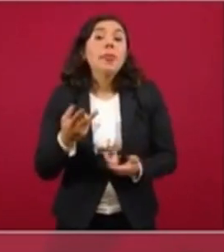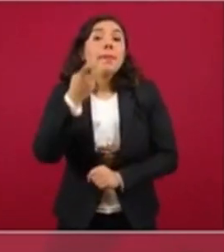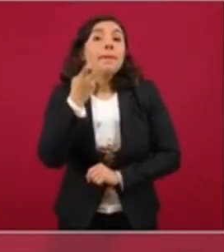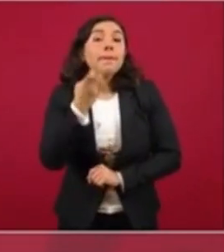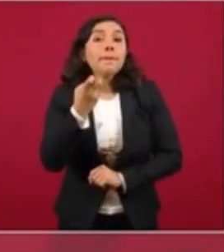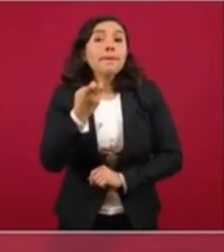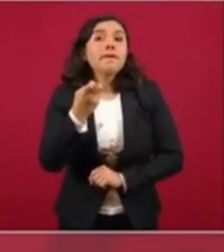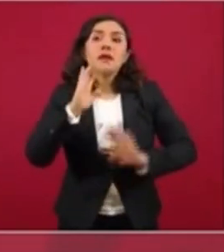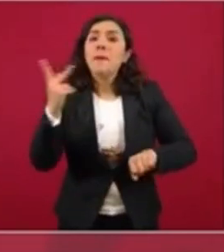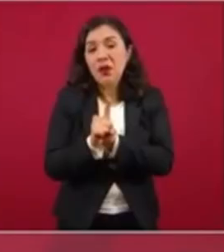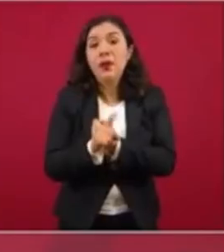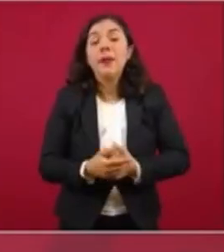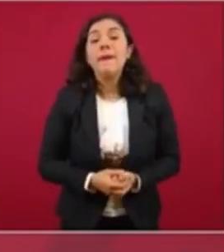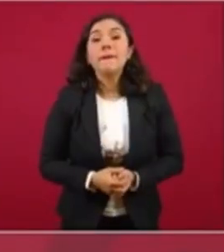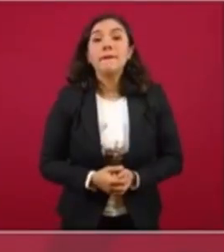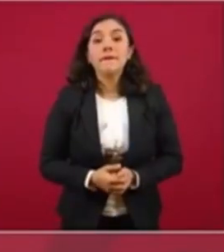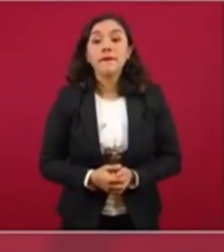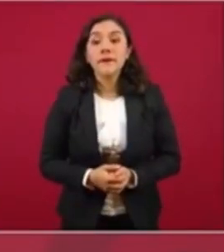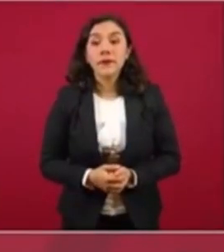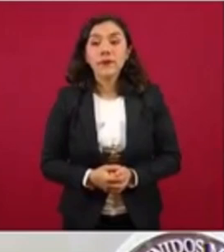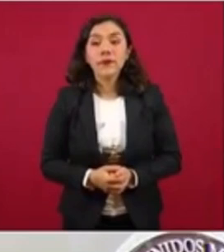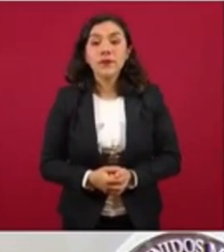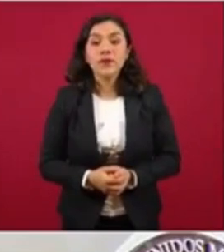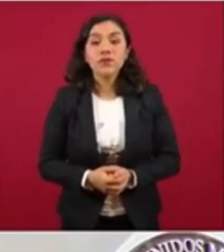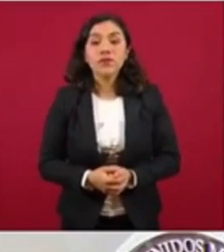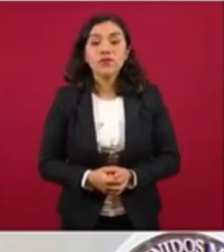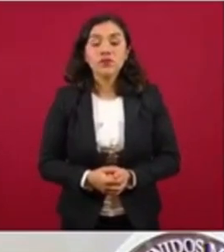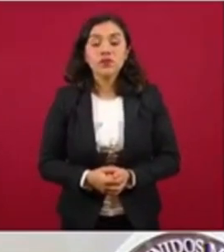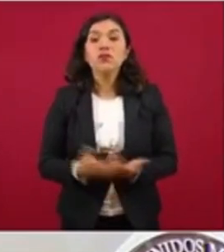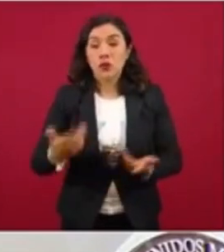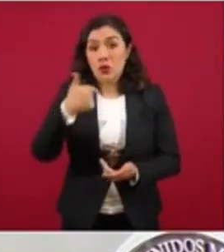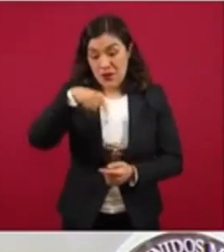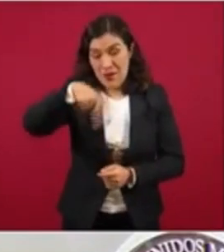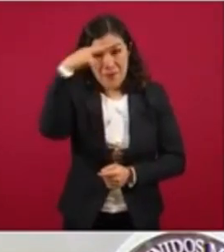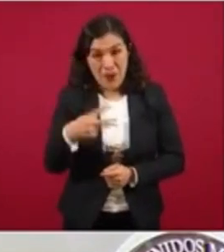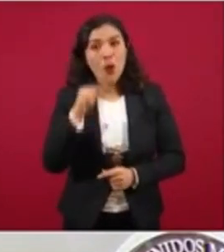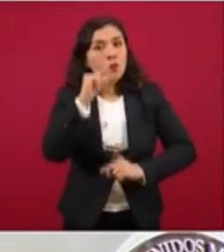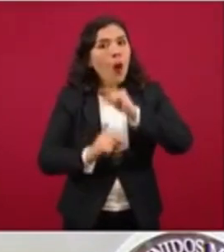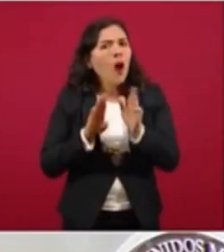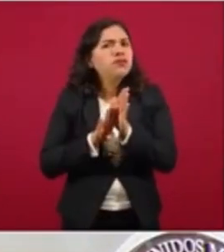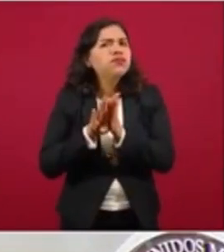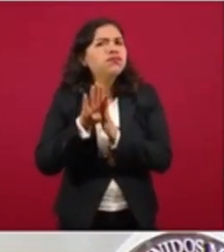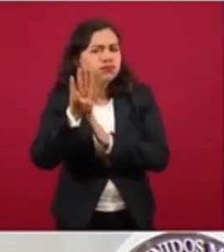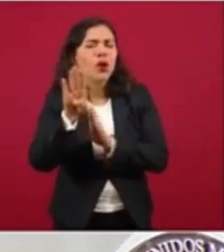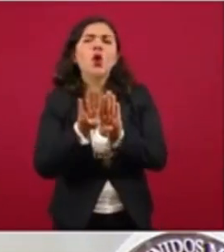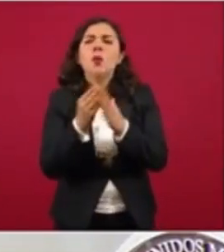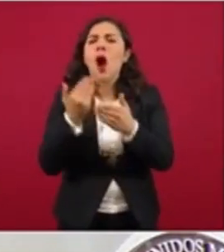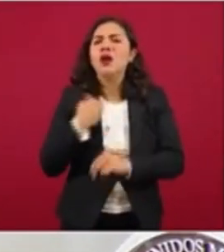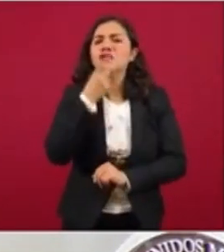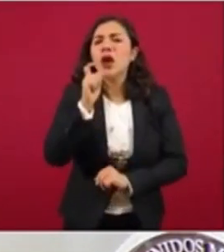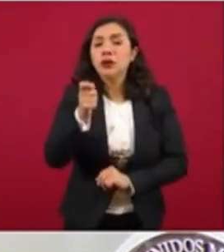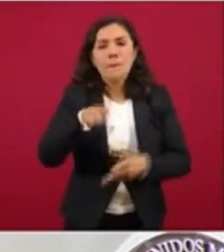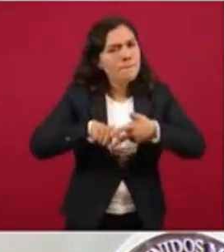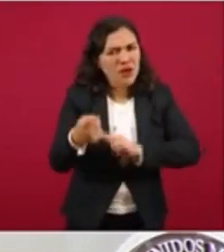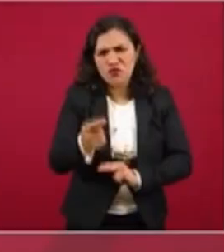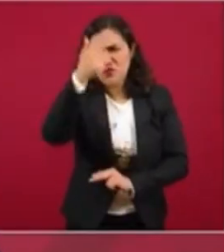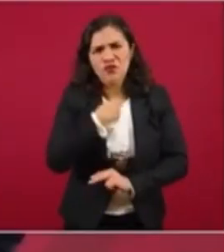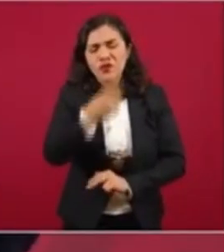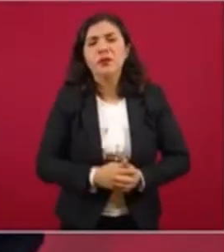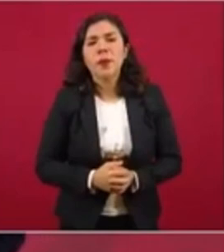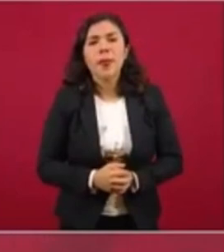esto sucedió en todo el mundo y nosotros nos estamos recuperando, y nos estamos recuperando como lo planteé desde el principio.